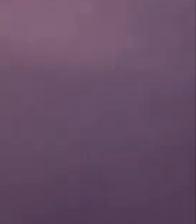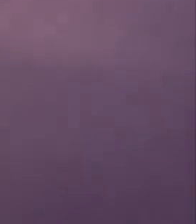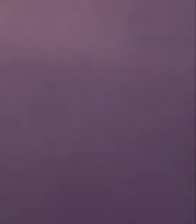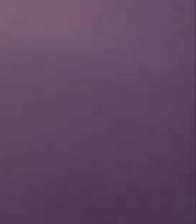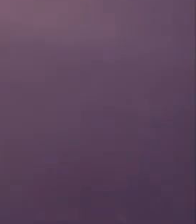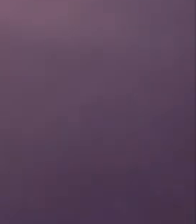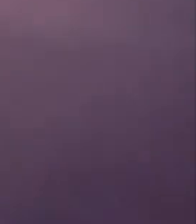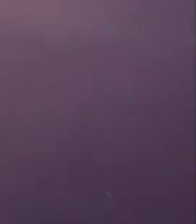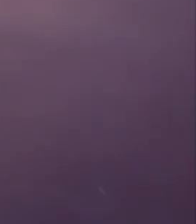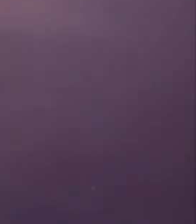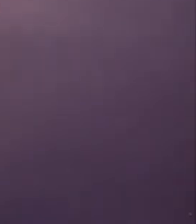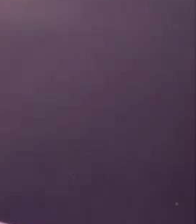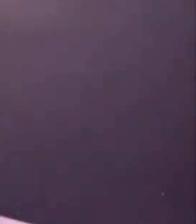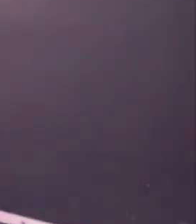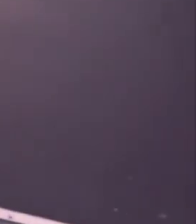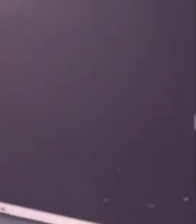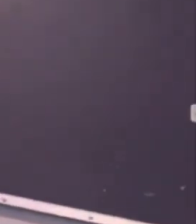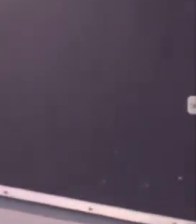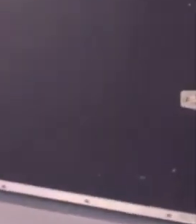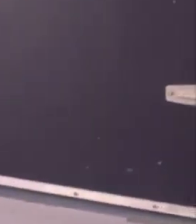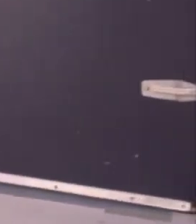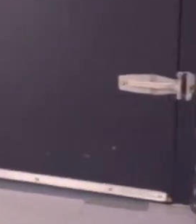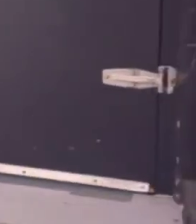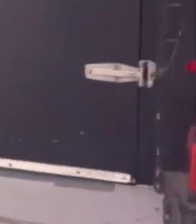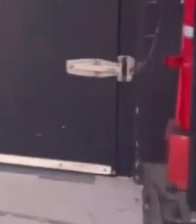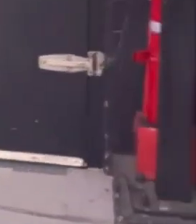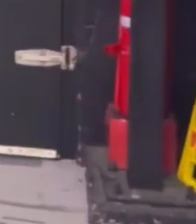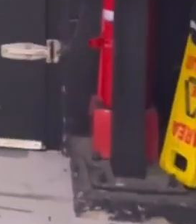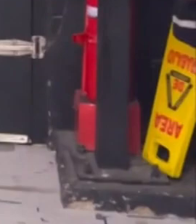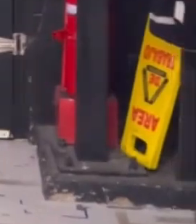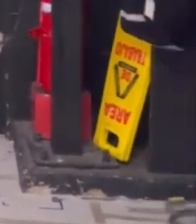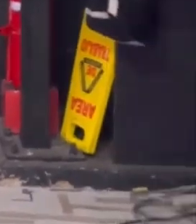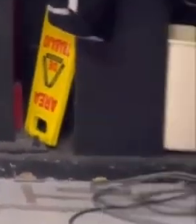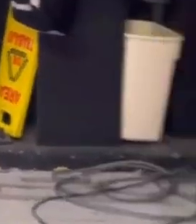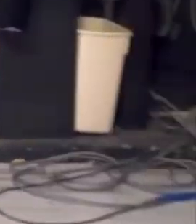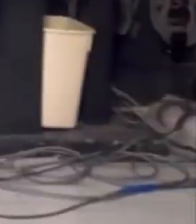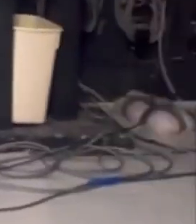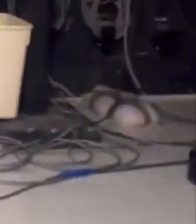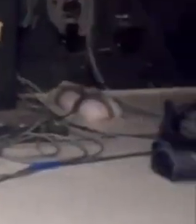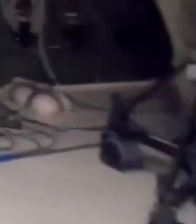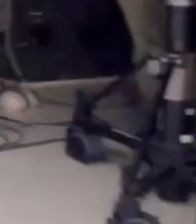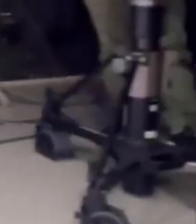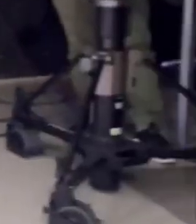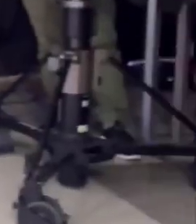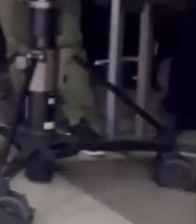Hola chicos Hola Hola Hola